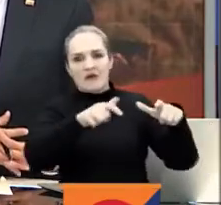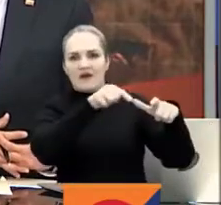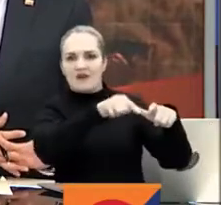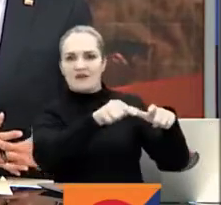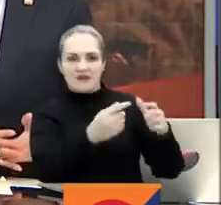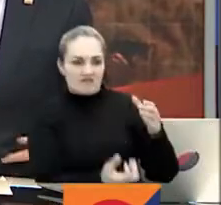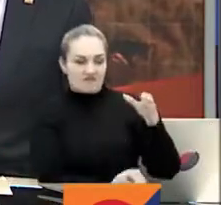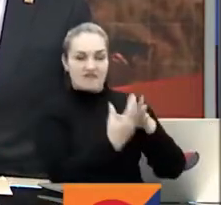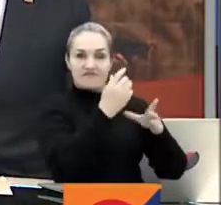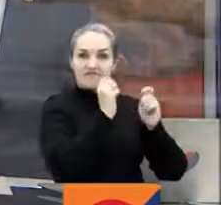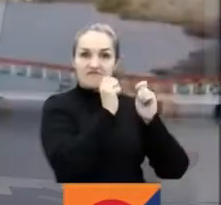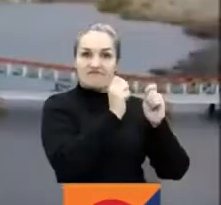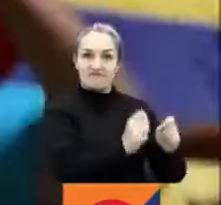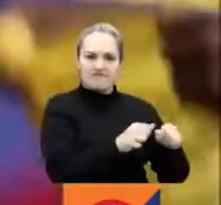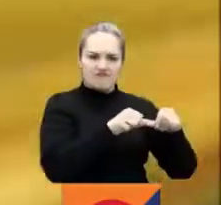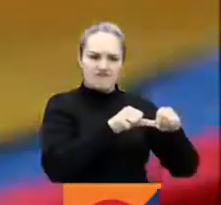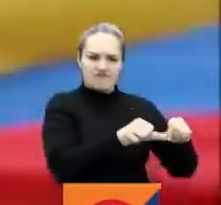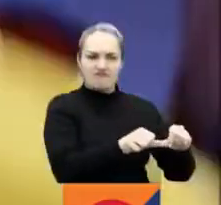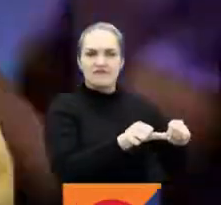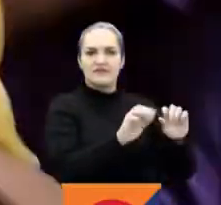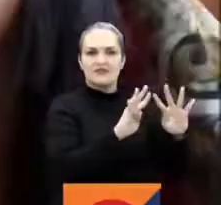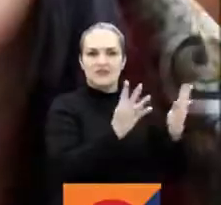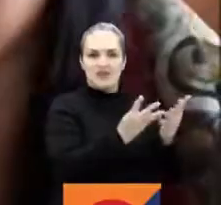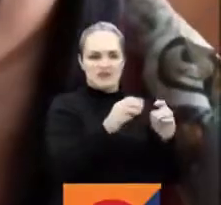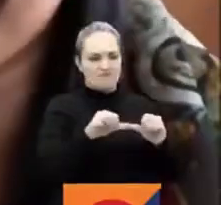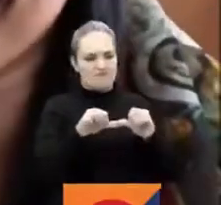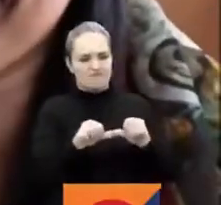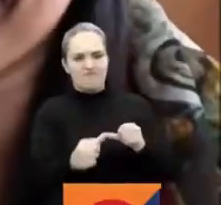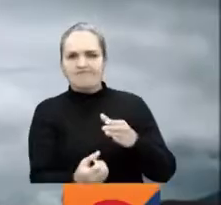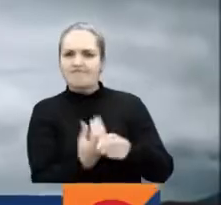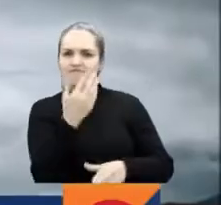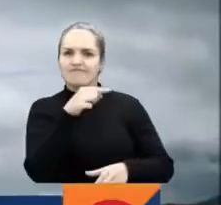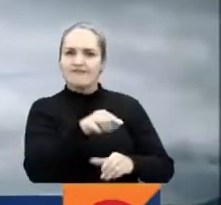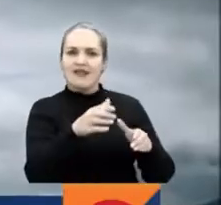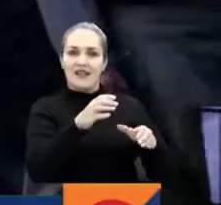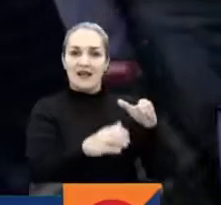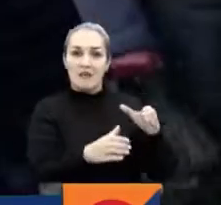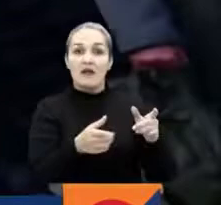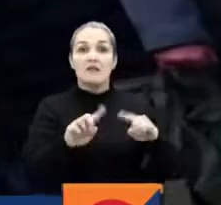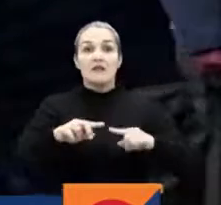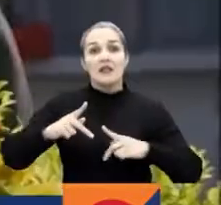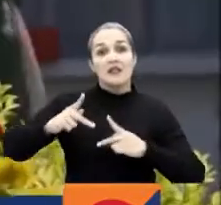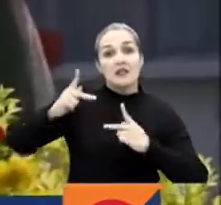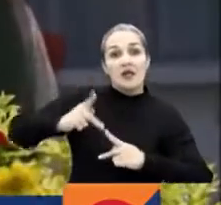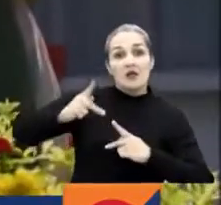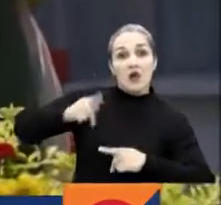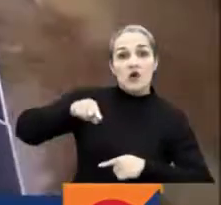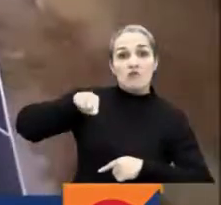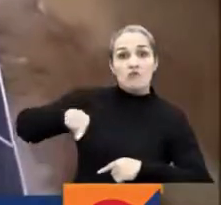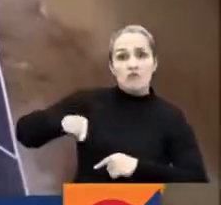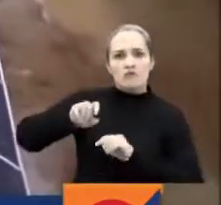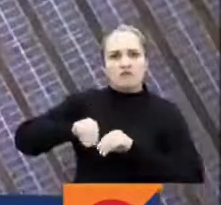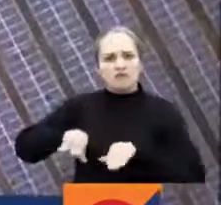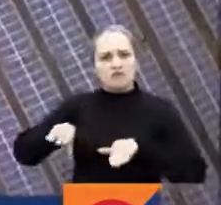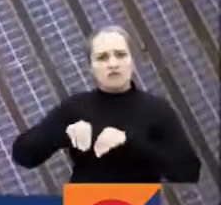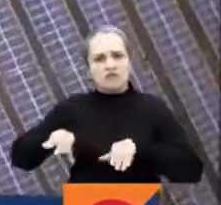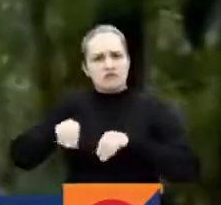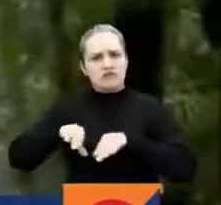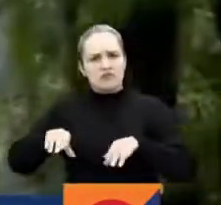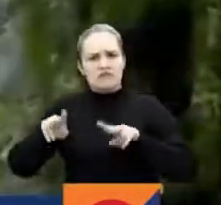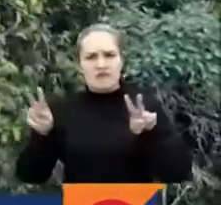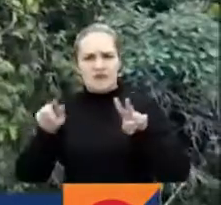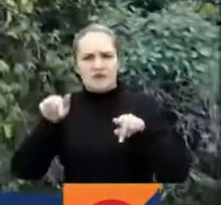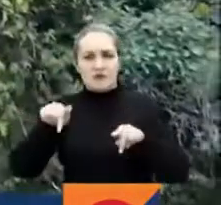Senado y la Cámara. También transmitiremos en nuestra cuenta de TikTok todos los detalles que pueden encontrarnos, por supuesto,